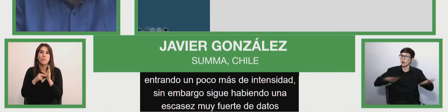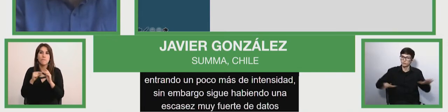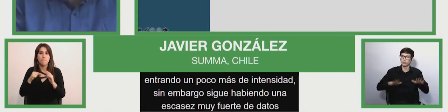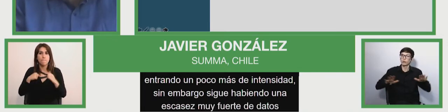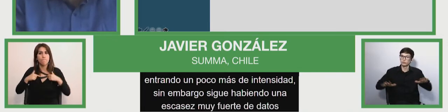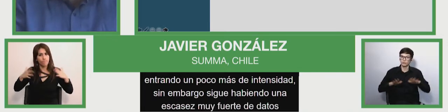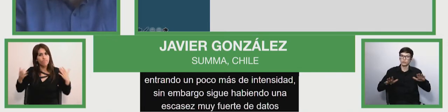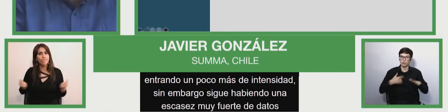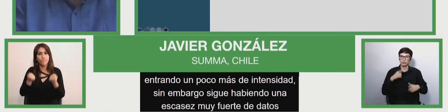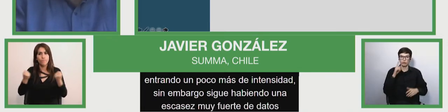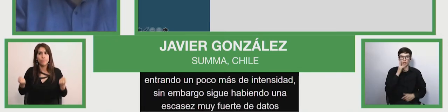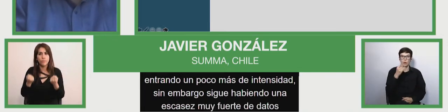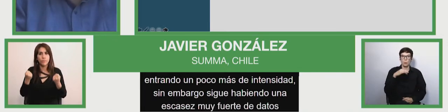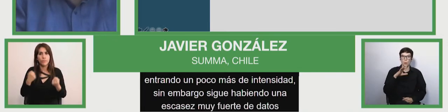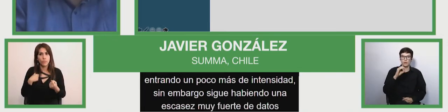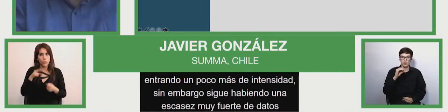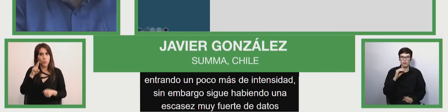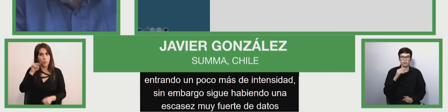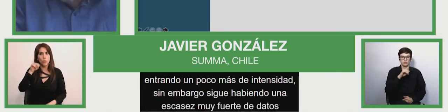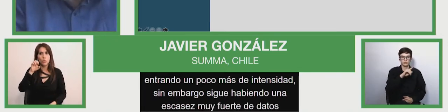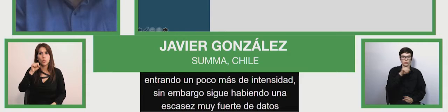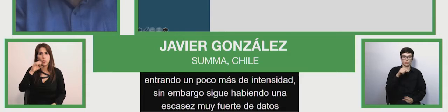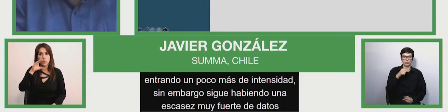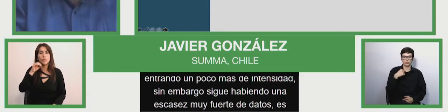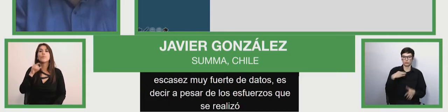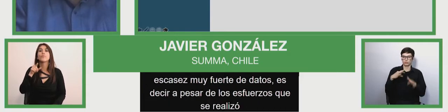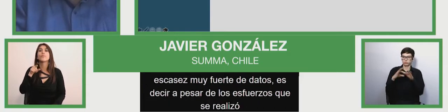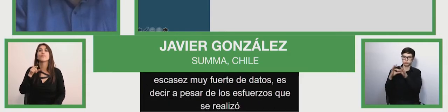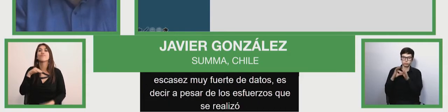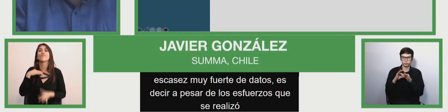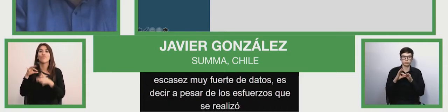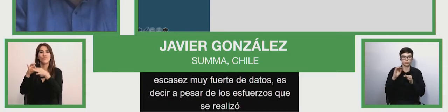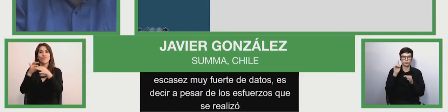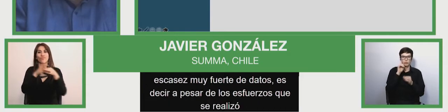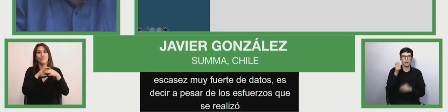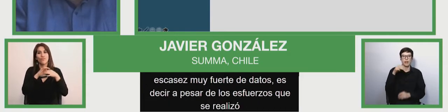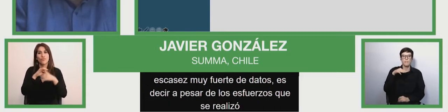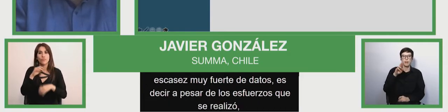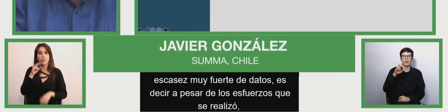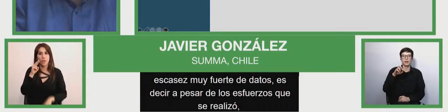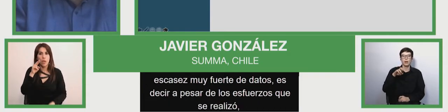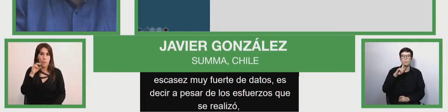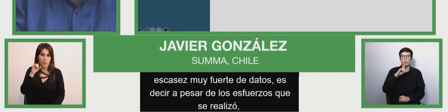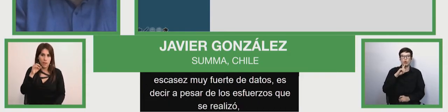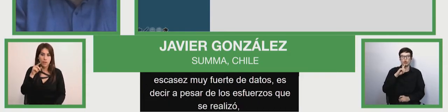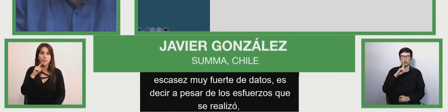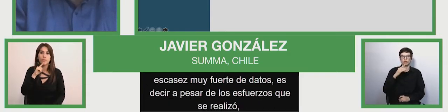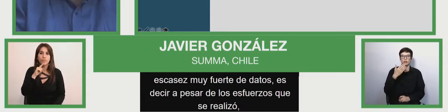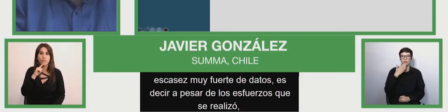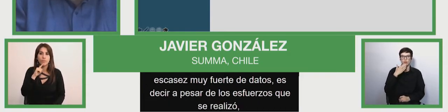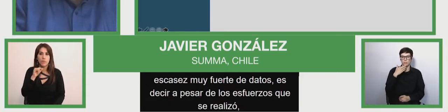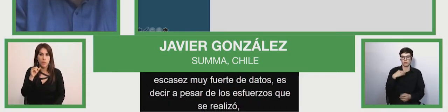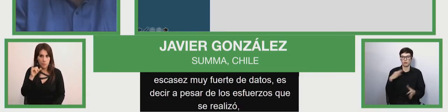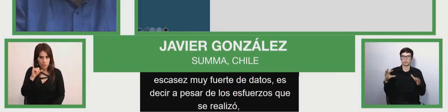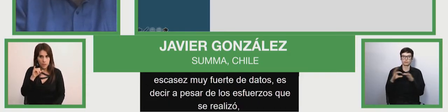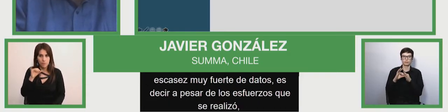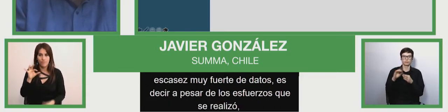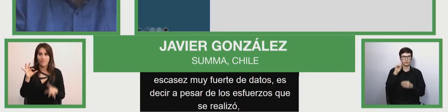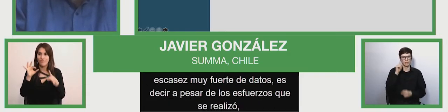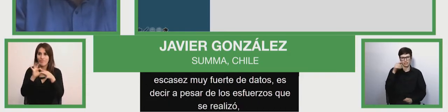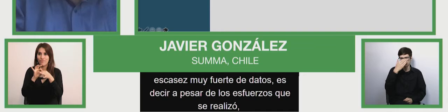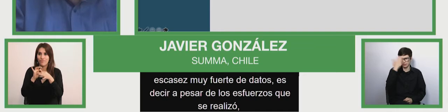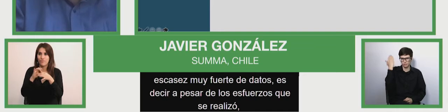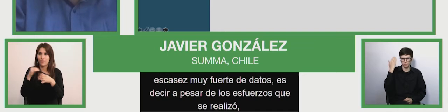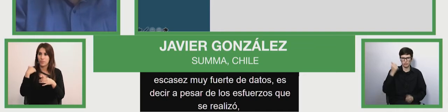realizó entre UNESCO, GEM Report, el equipo GEM Report y SUMA, efectivamente nuestros expertos y